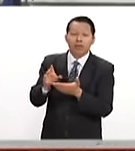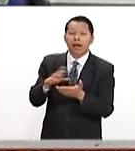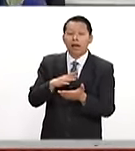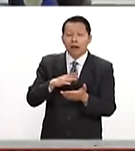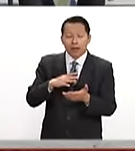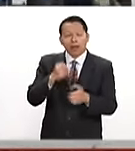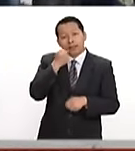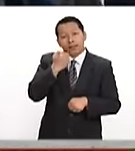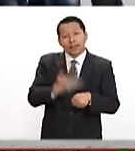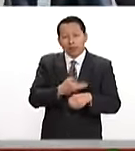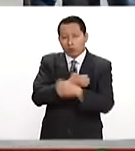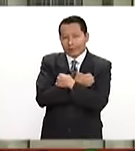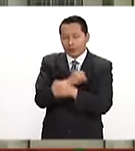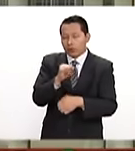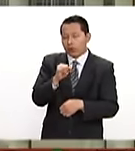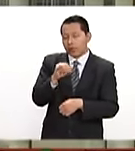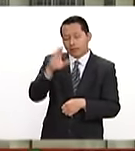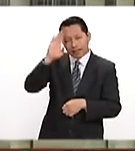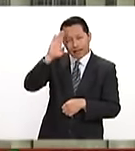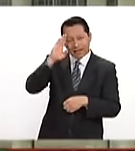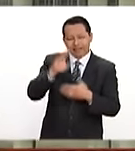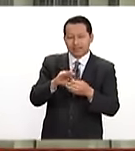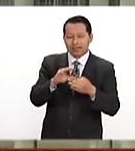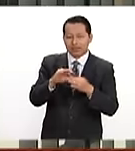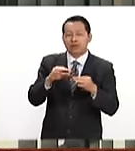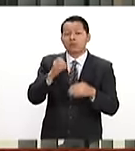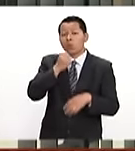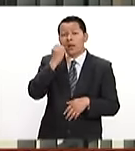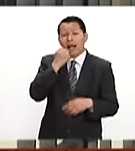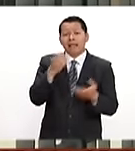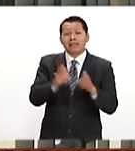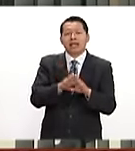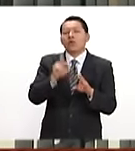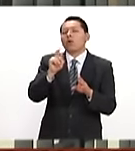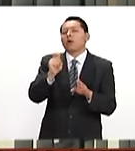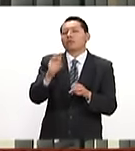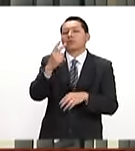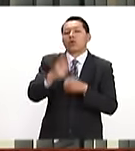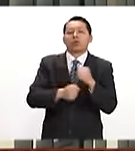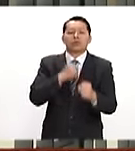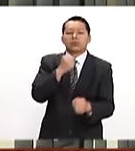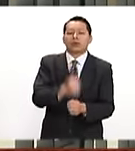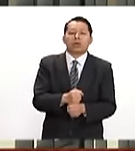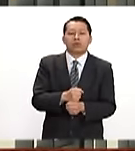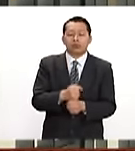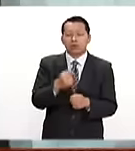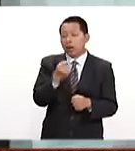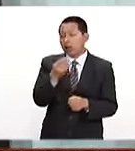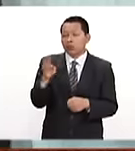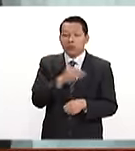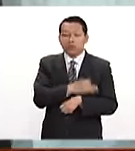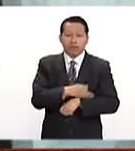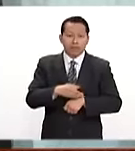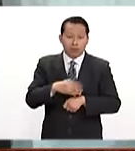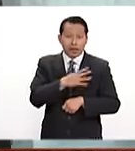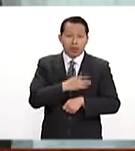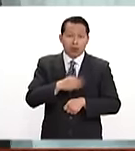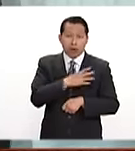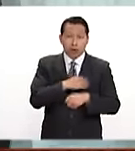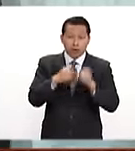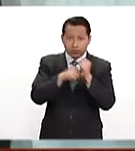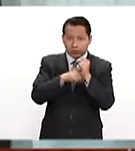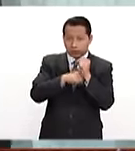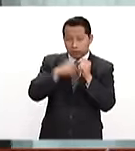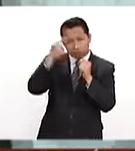Educación Iraquí informó que las escuelas estuvieron cerradas por dos años. Algunas familias tuvieron que esconder a sus hijos para